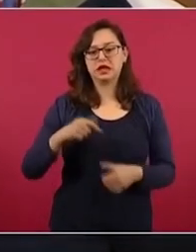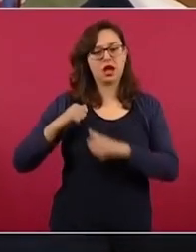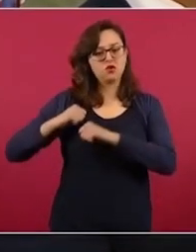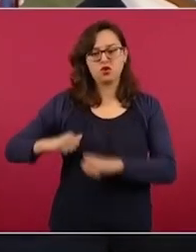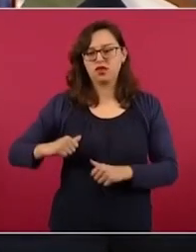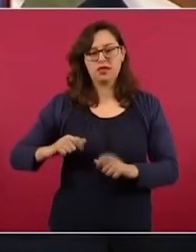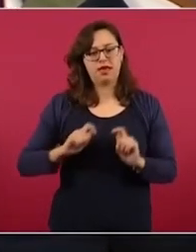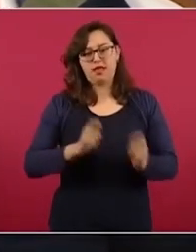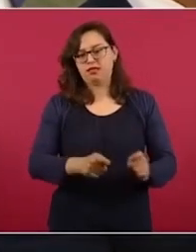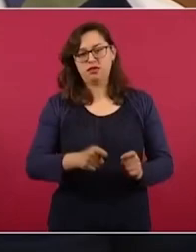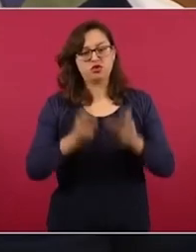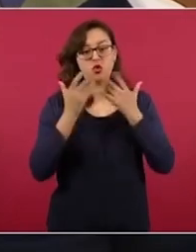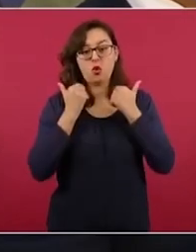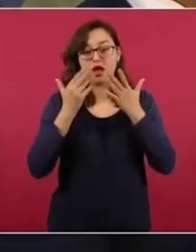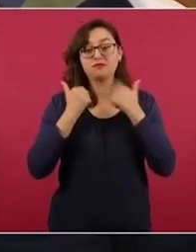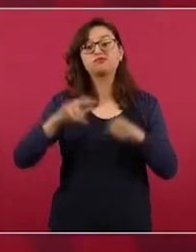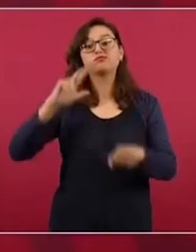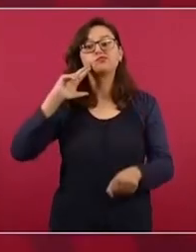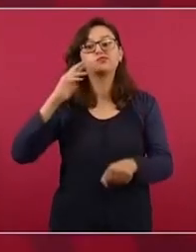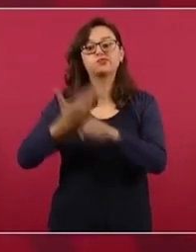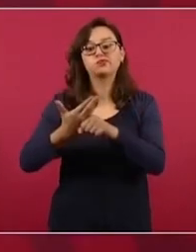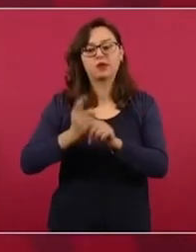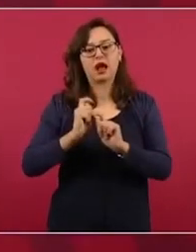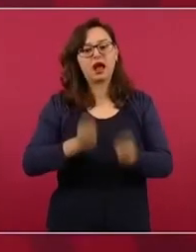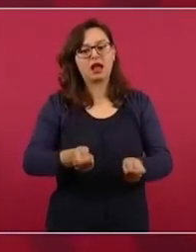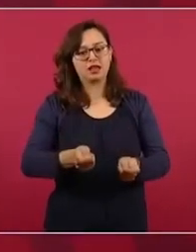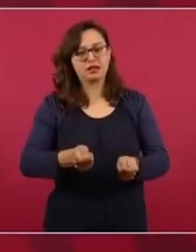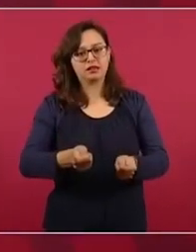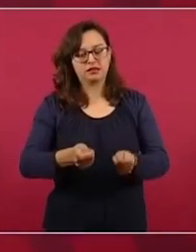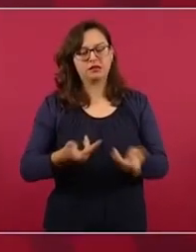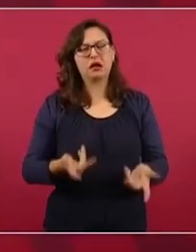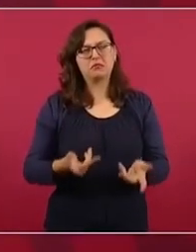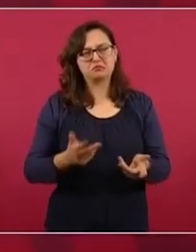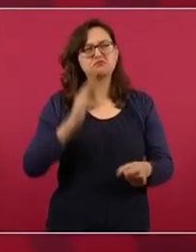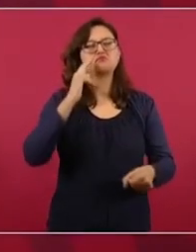o son cargos con encargo.